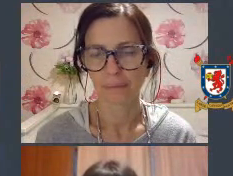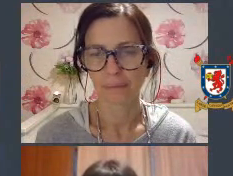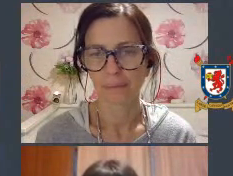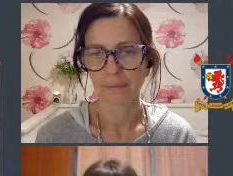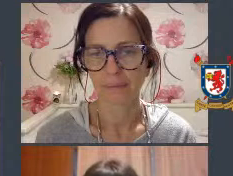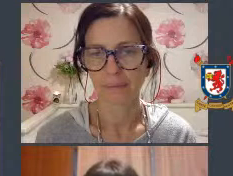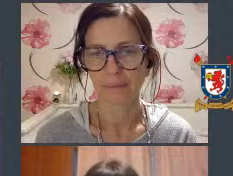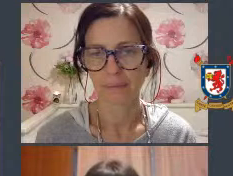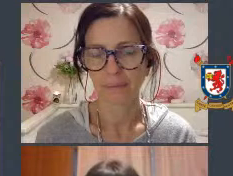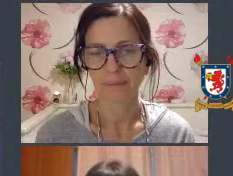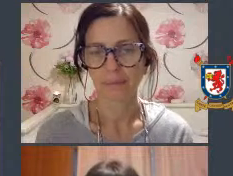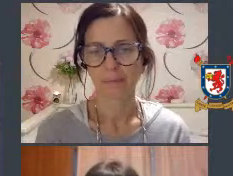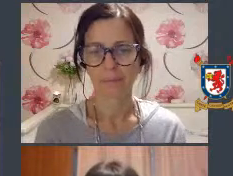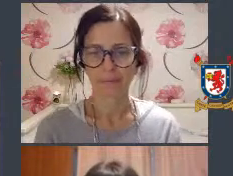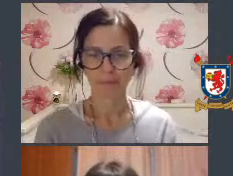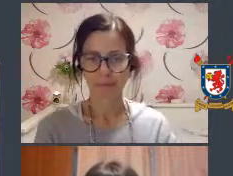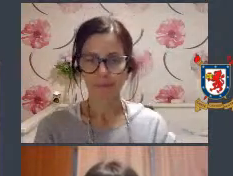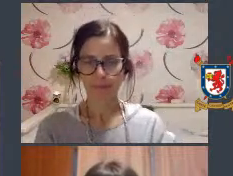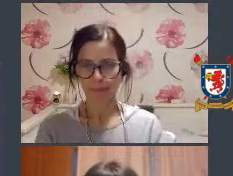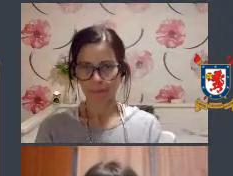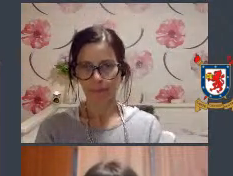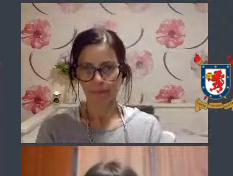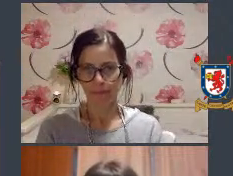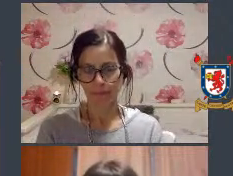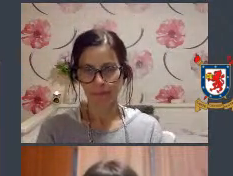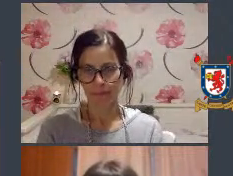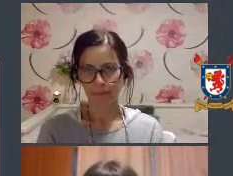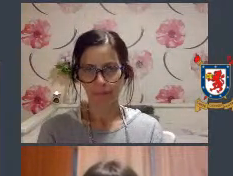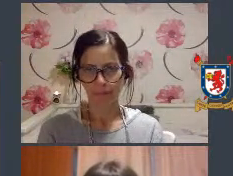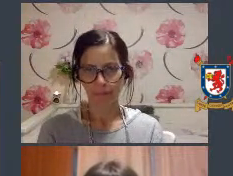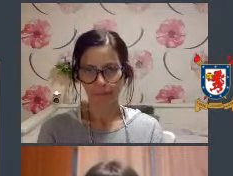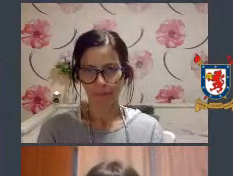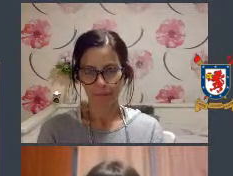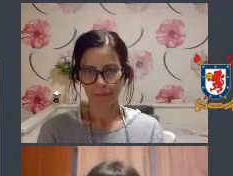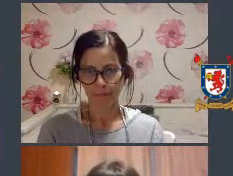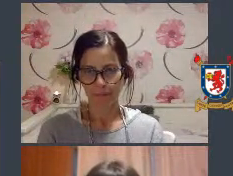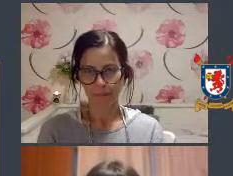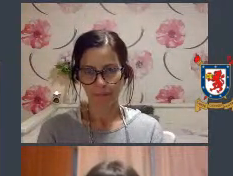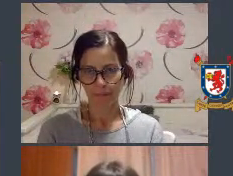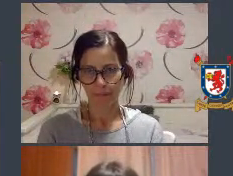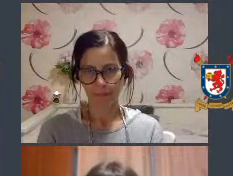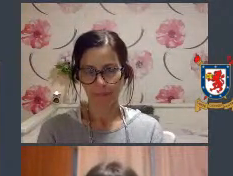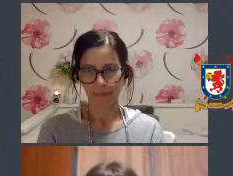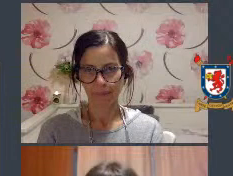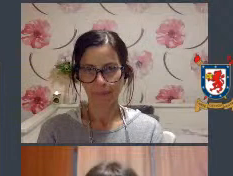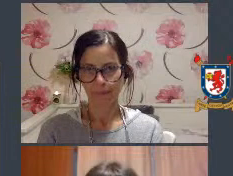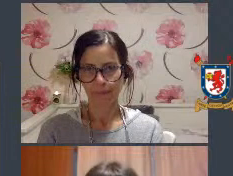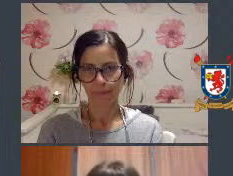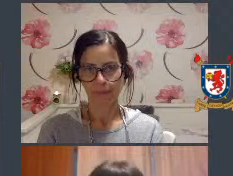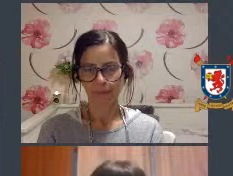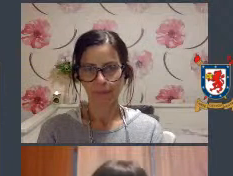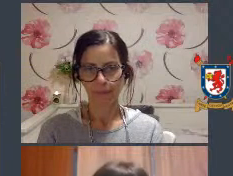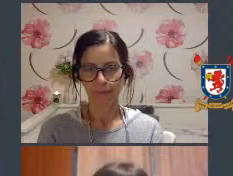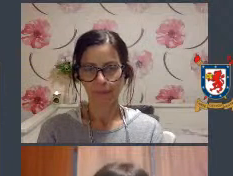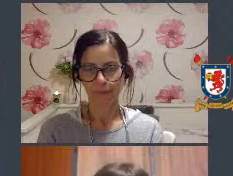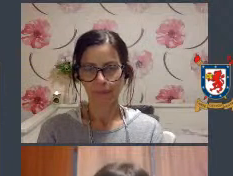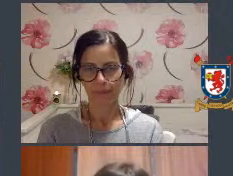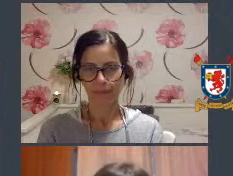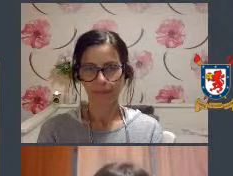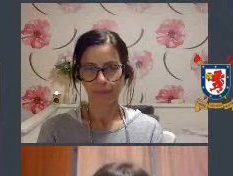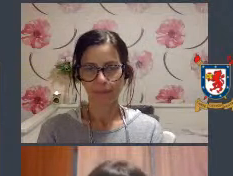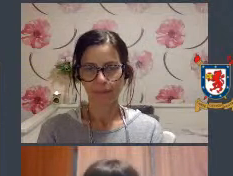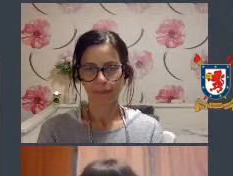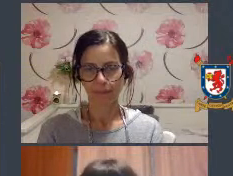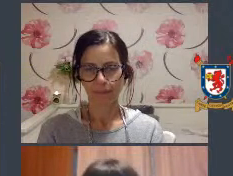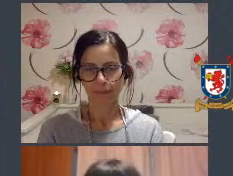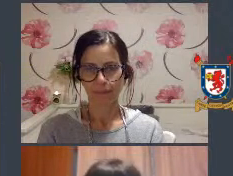ponemos la generosidad por delante la verdad es que no vamos a poder avanzar en términos sustantivos y nos vamos a ver frustrados institucionalmente